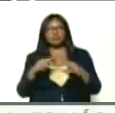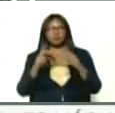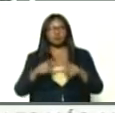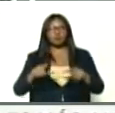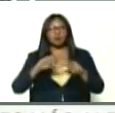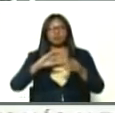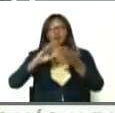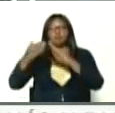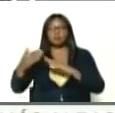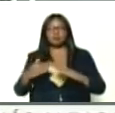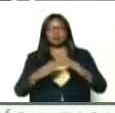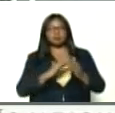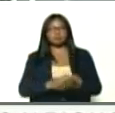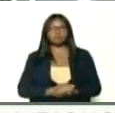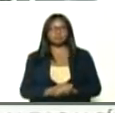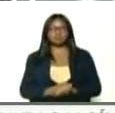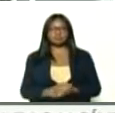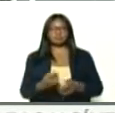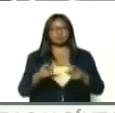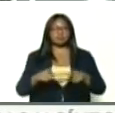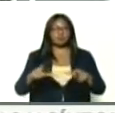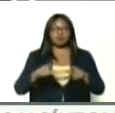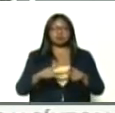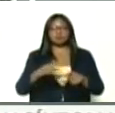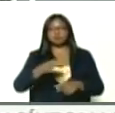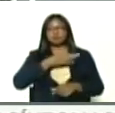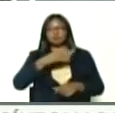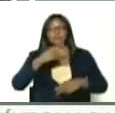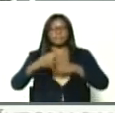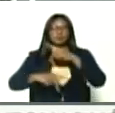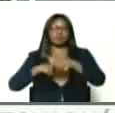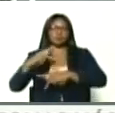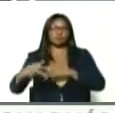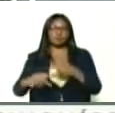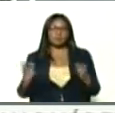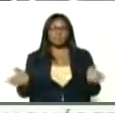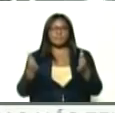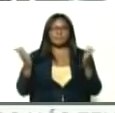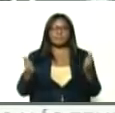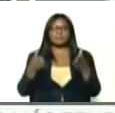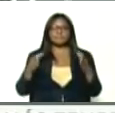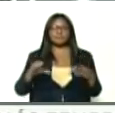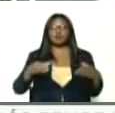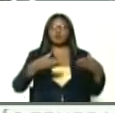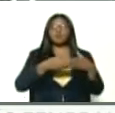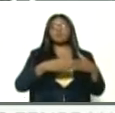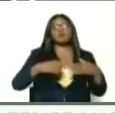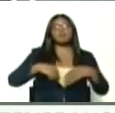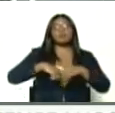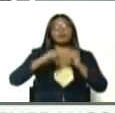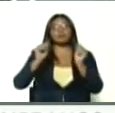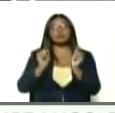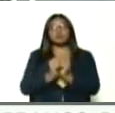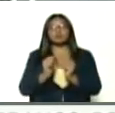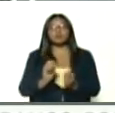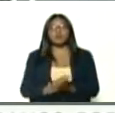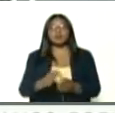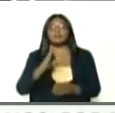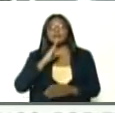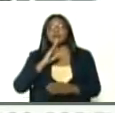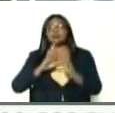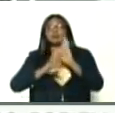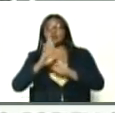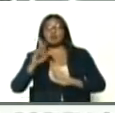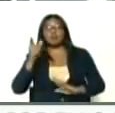centro, comunal, como son, los espacios, socioproductivos, impulsados, por Corpuan, Suátegui, y el banco, de desarrollo, la mujer,